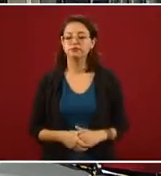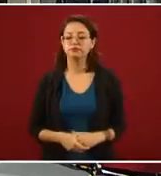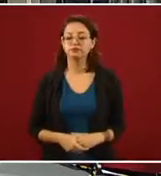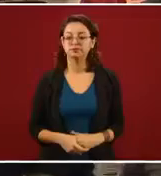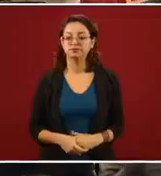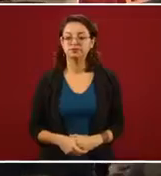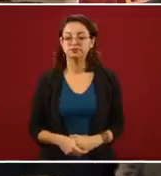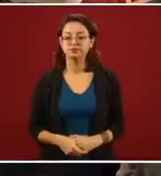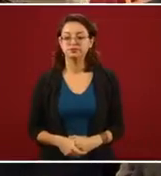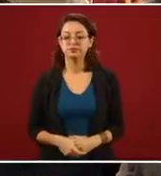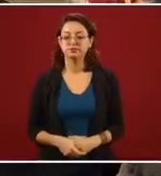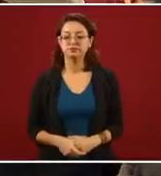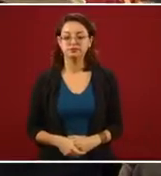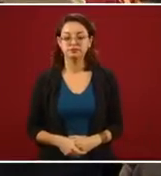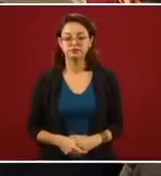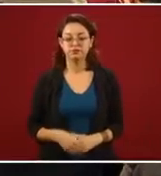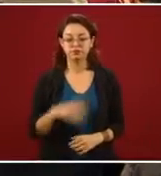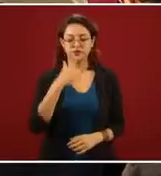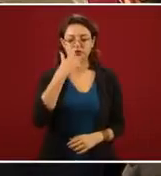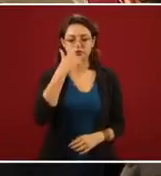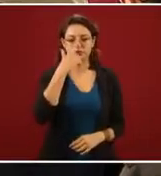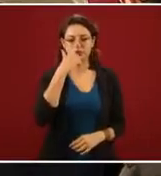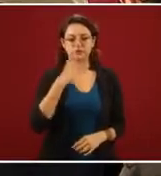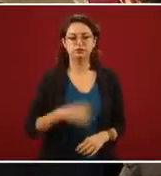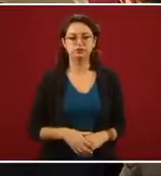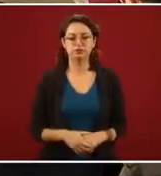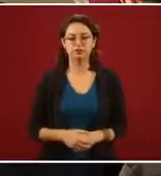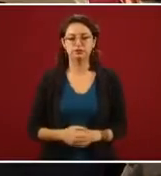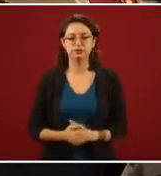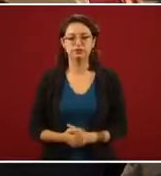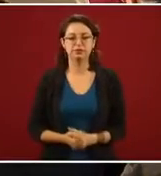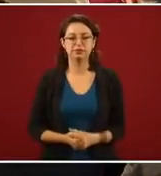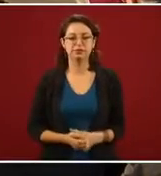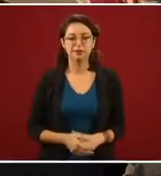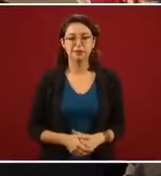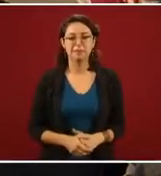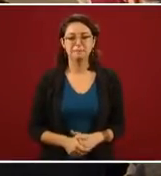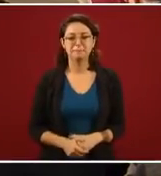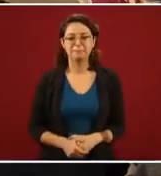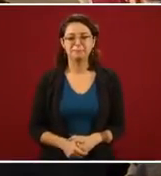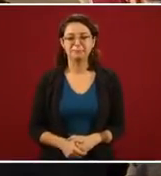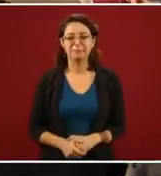¿En la conclusión del nepotismo puede llegar con un estatal?